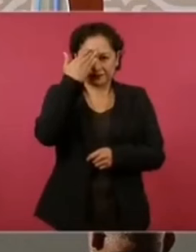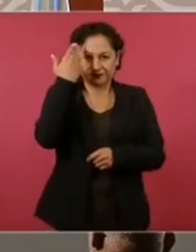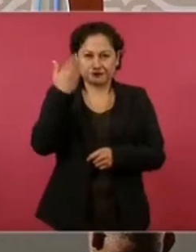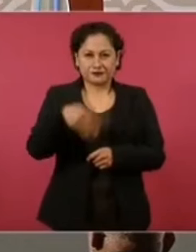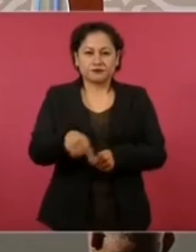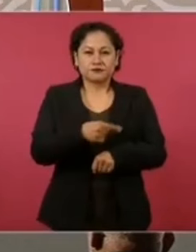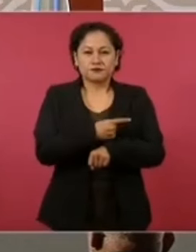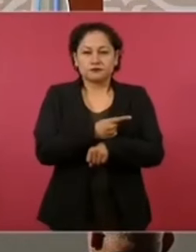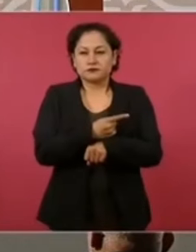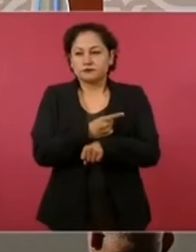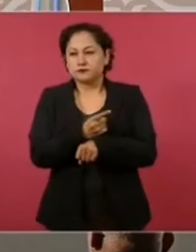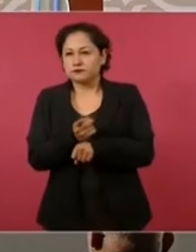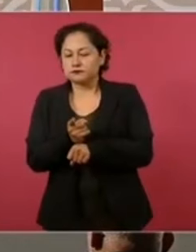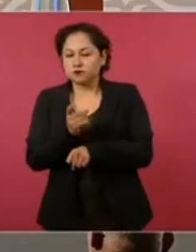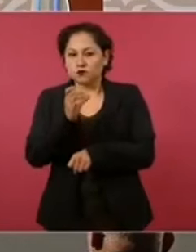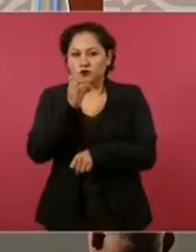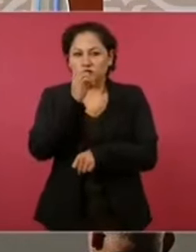nada,